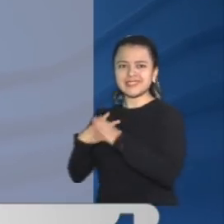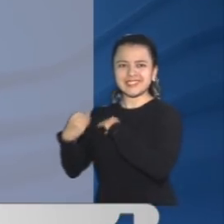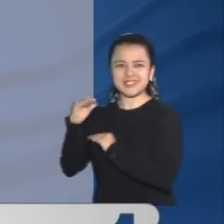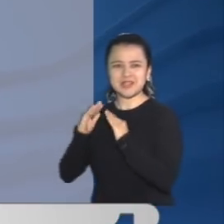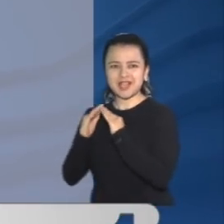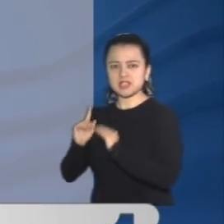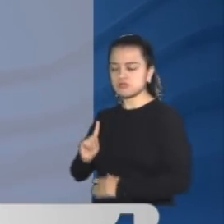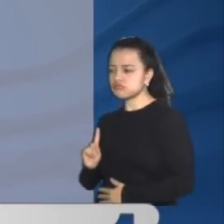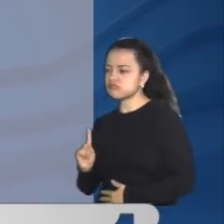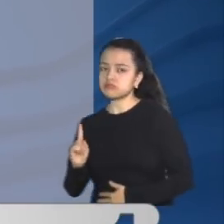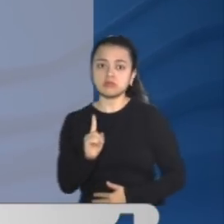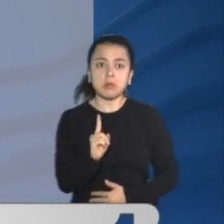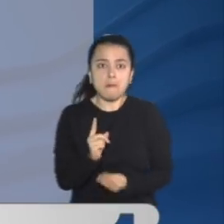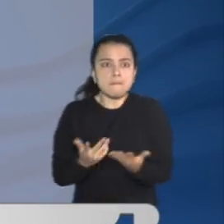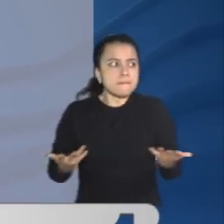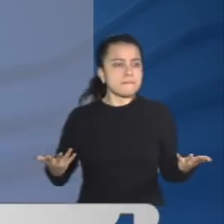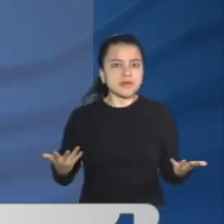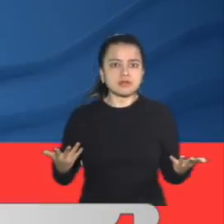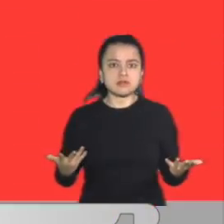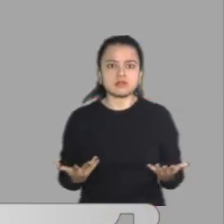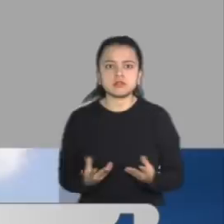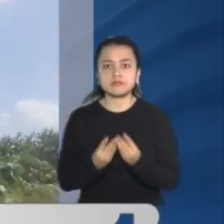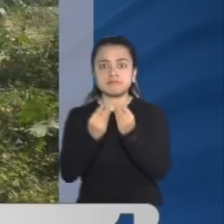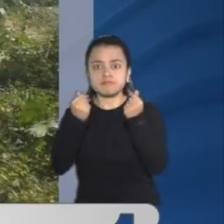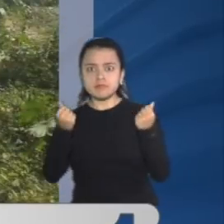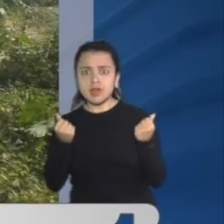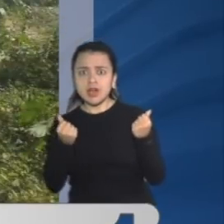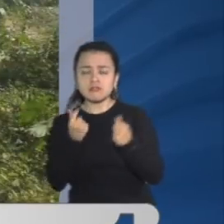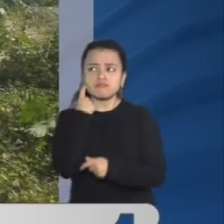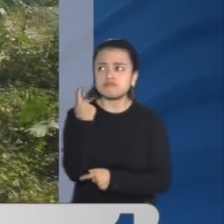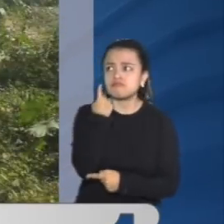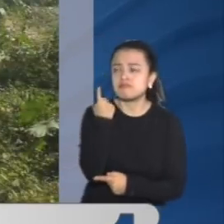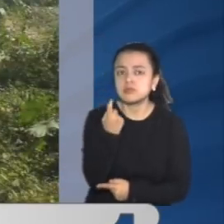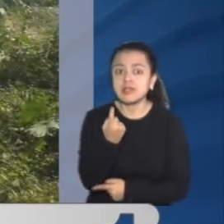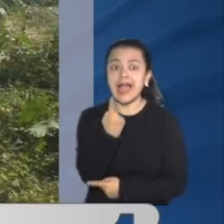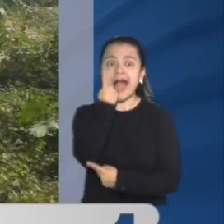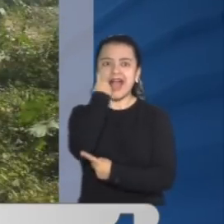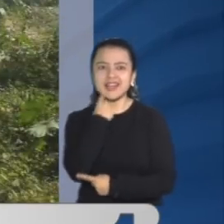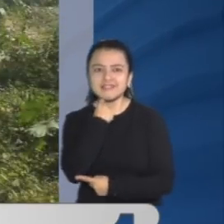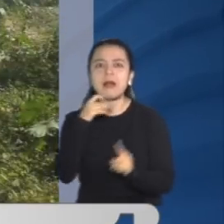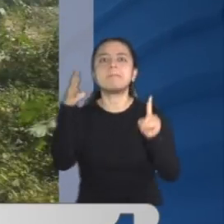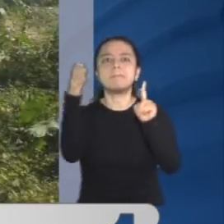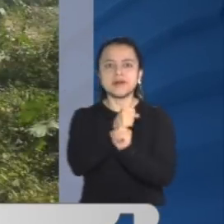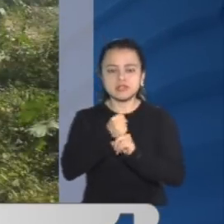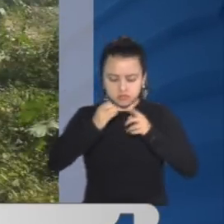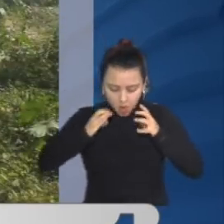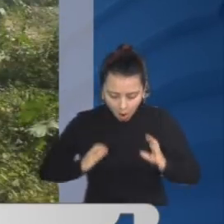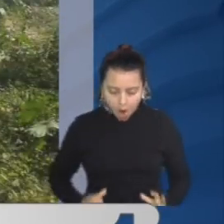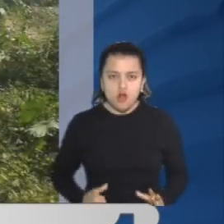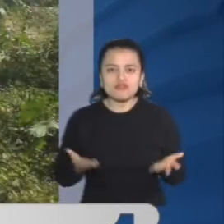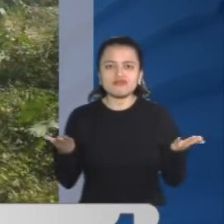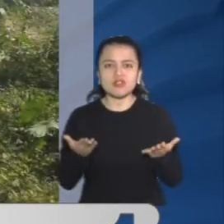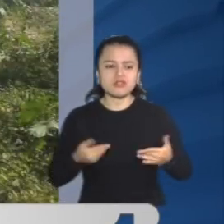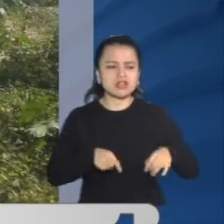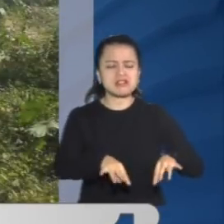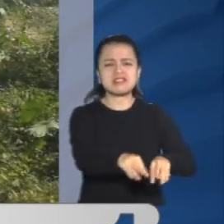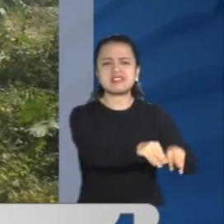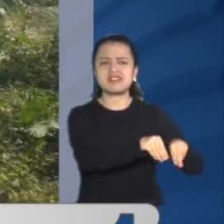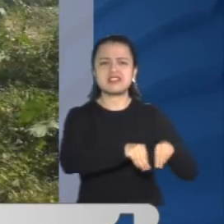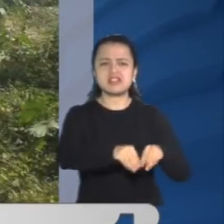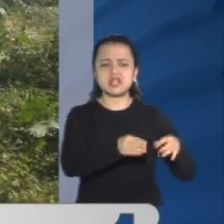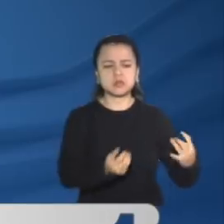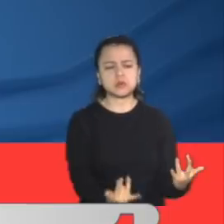occidente de Barranquilla a su cuerpo. Fue encontrado ayer en una trocha en el área metropolitana de la capital del Atlántico. Su madre,